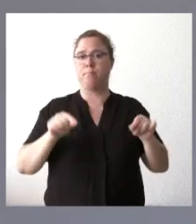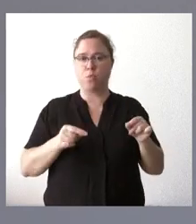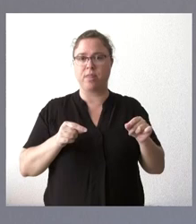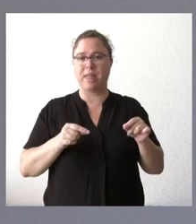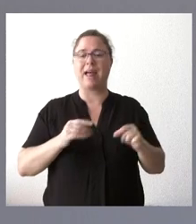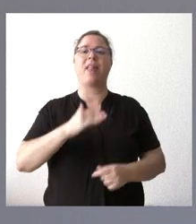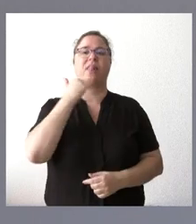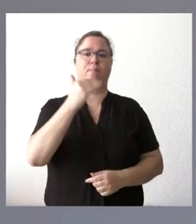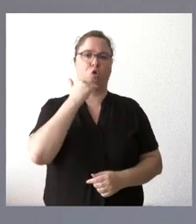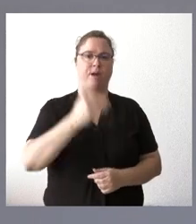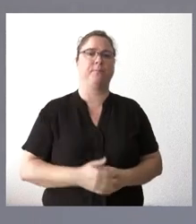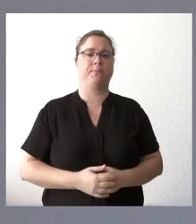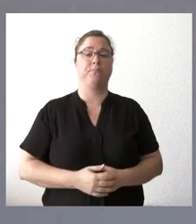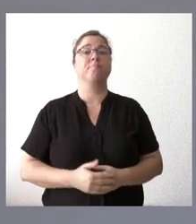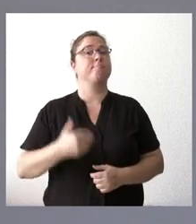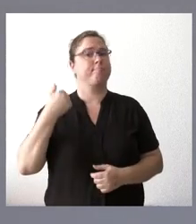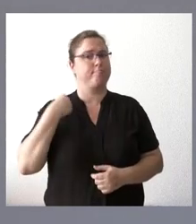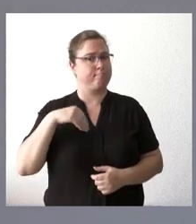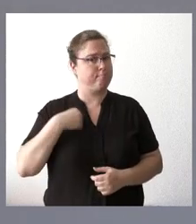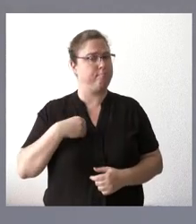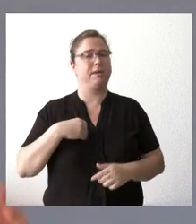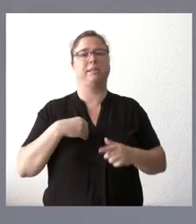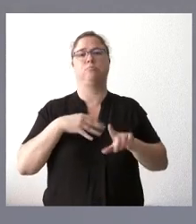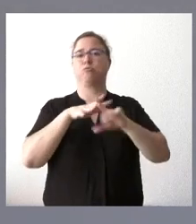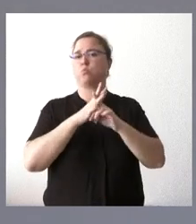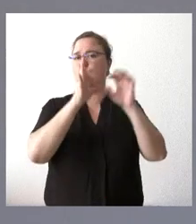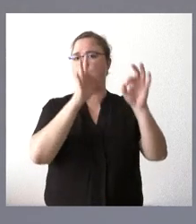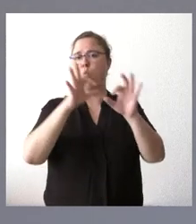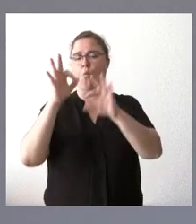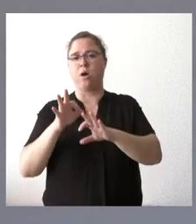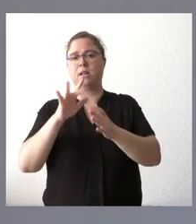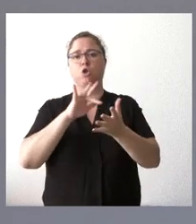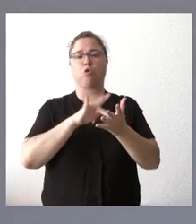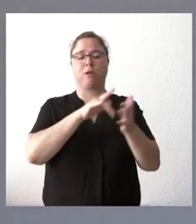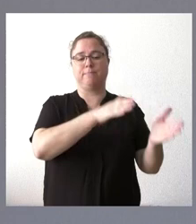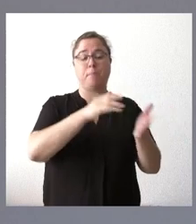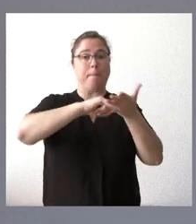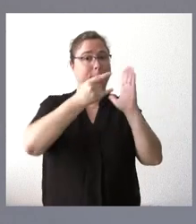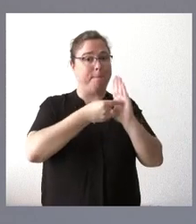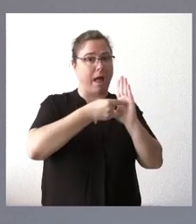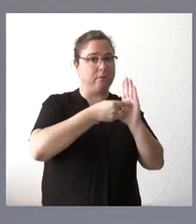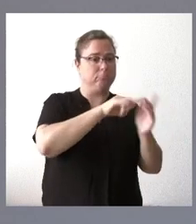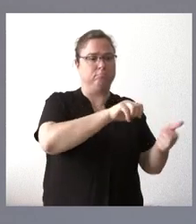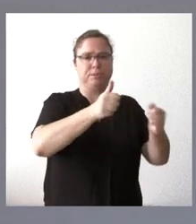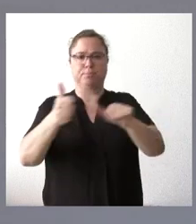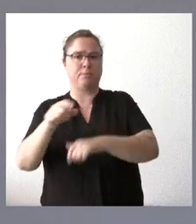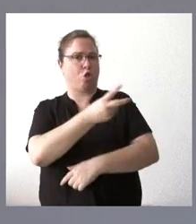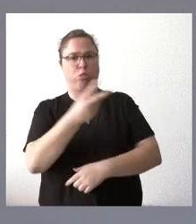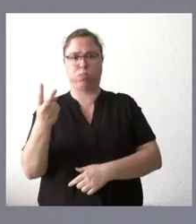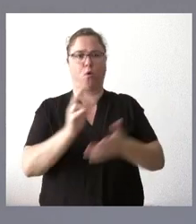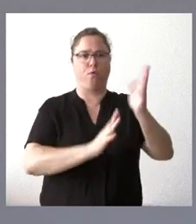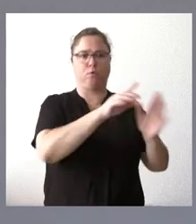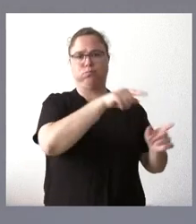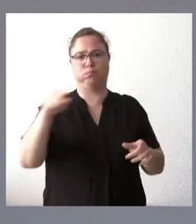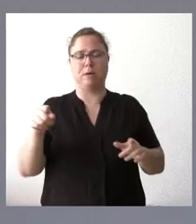Zamora. En las mismas condiciones y características se extiende aquel plan y se extiende, lógicamente,